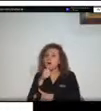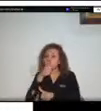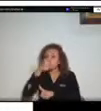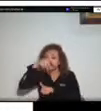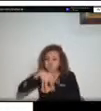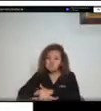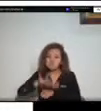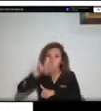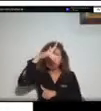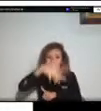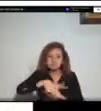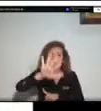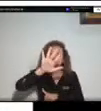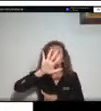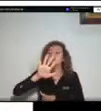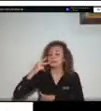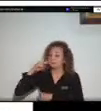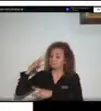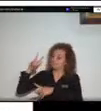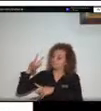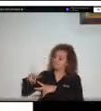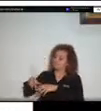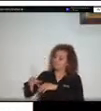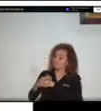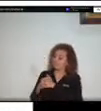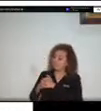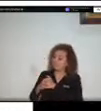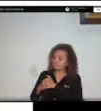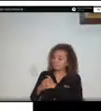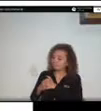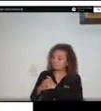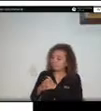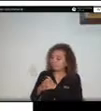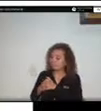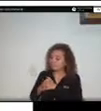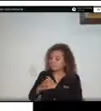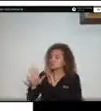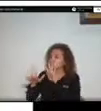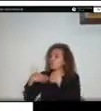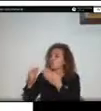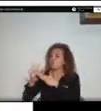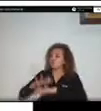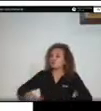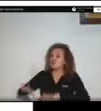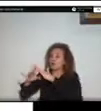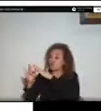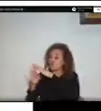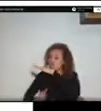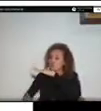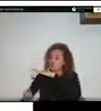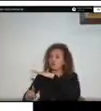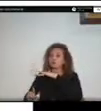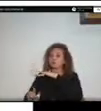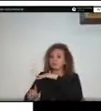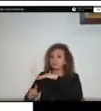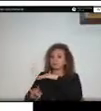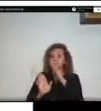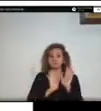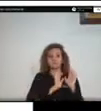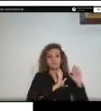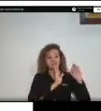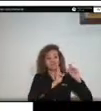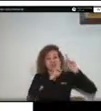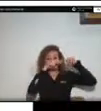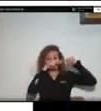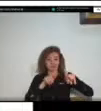hicimos esa calificación de la categoría por la subzona hidrográfica en este caso en cabeza del río Ariari tanto en